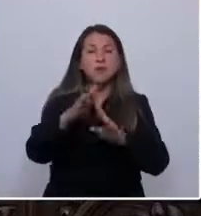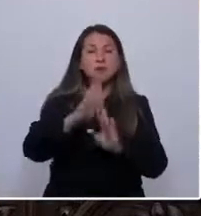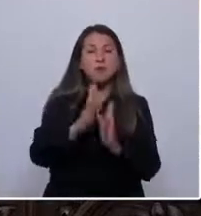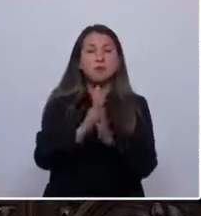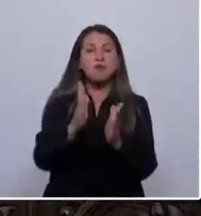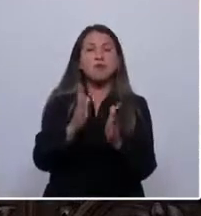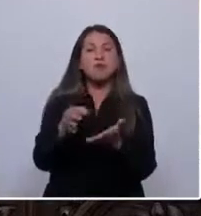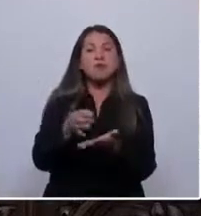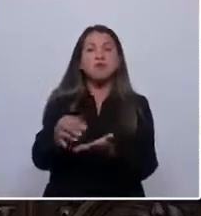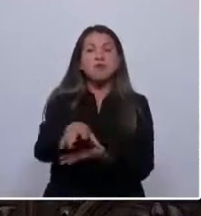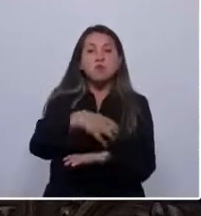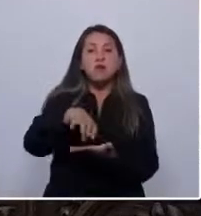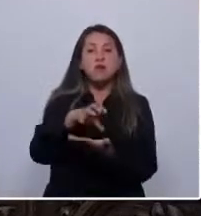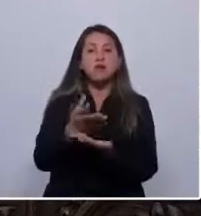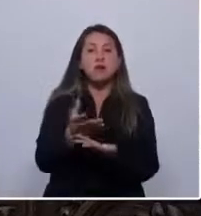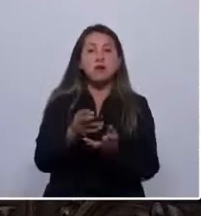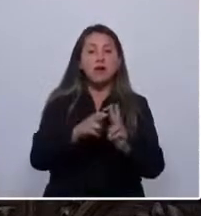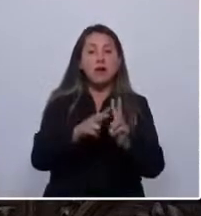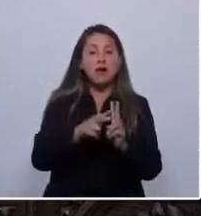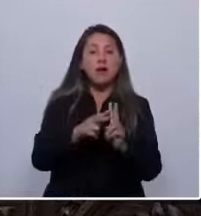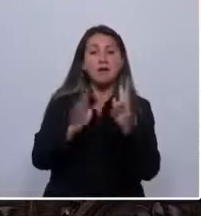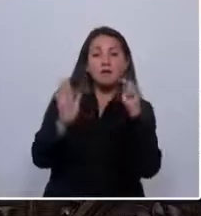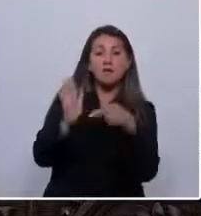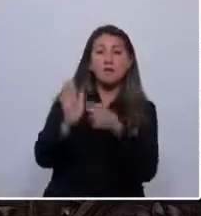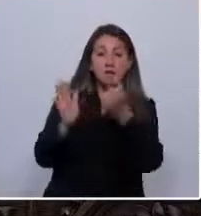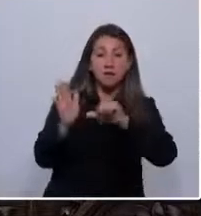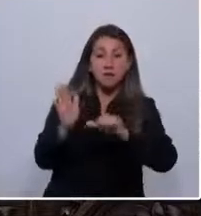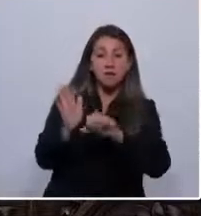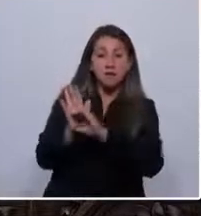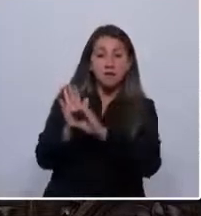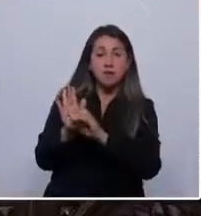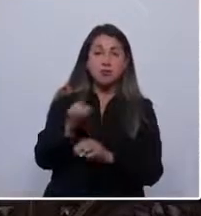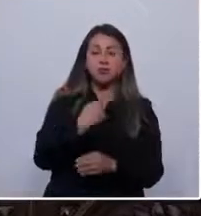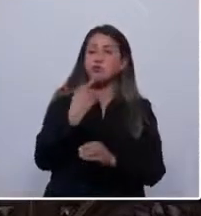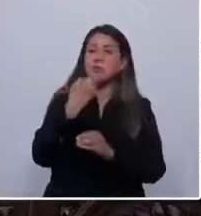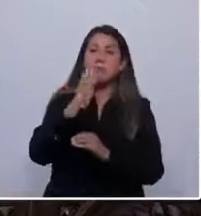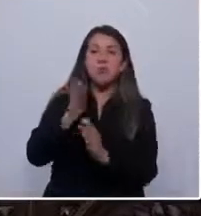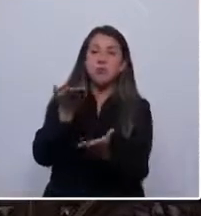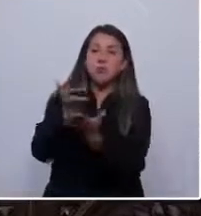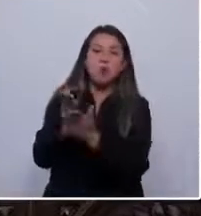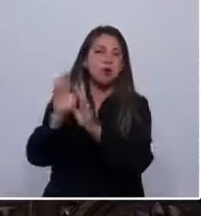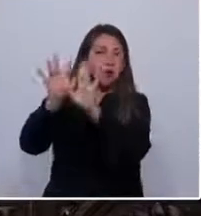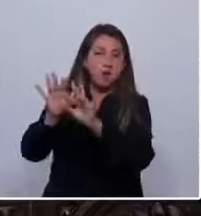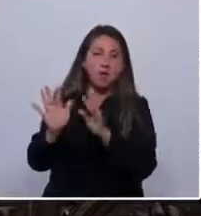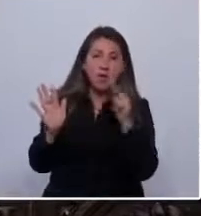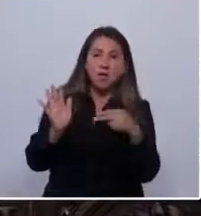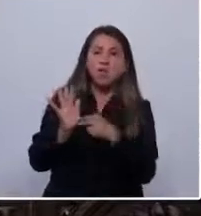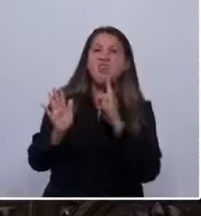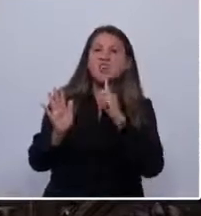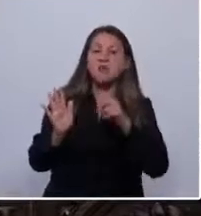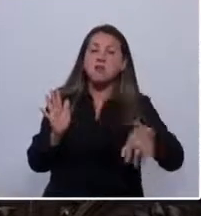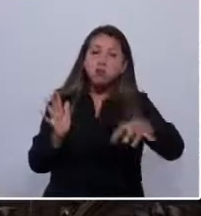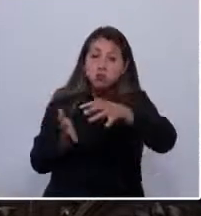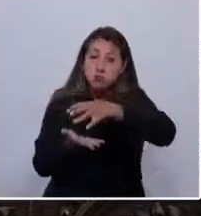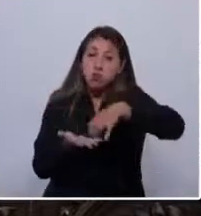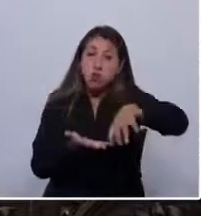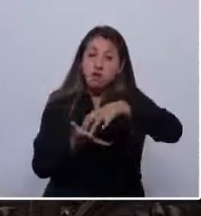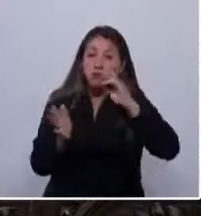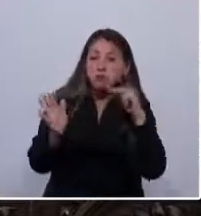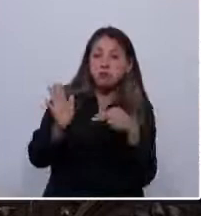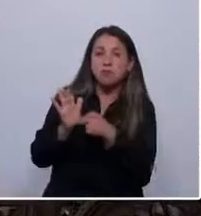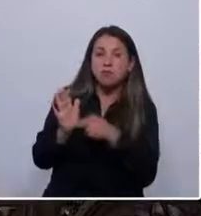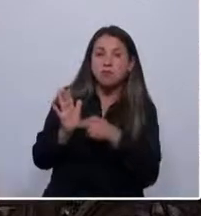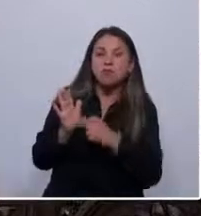juzgue el resultado del proceso constituyente, pues nuestra tarea es escribir la mejor propuesta posible, pero será el pueblo quien tenga la última